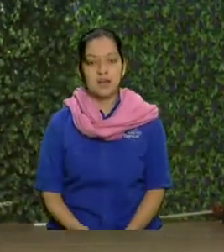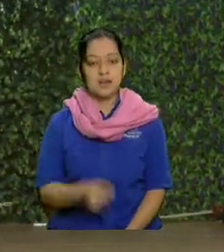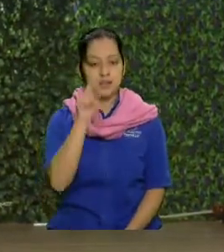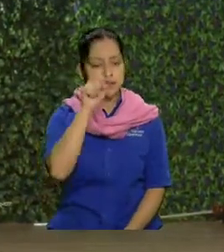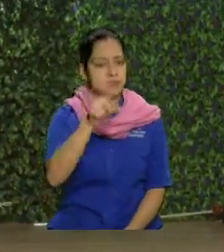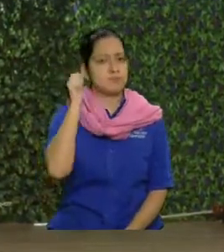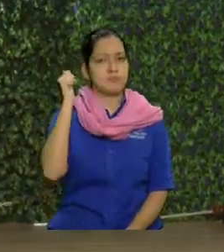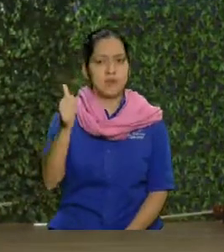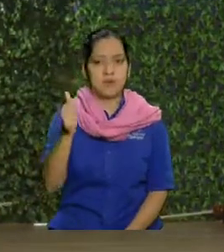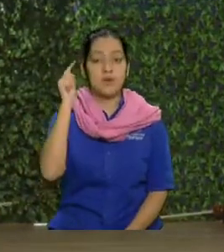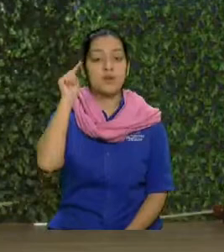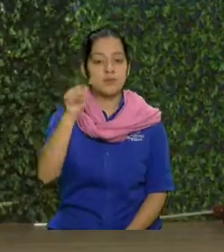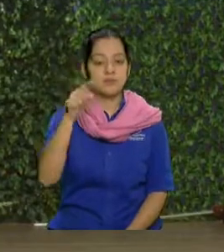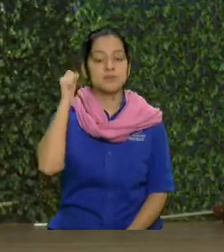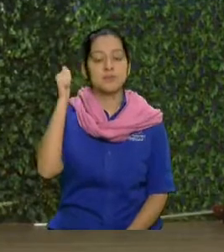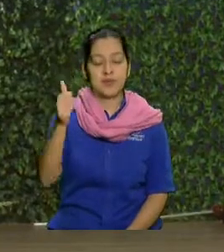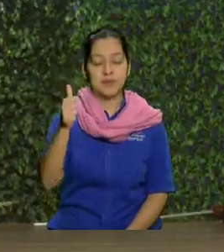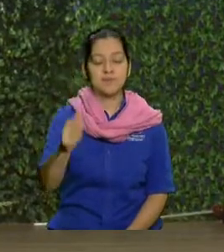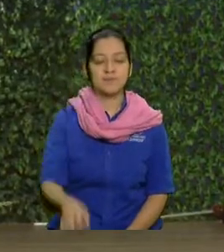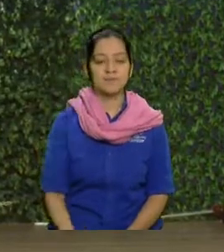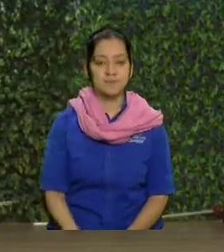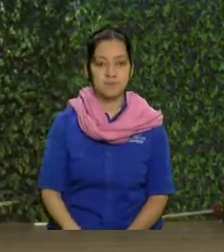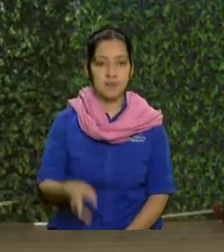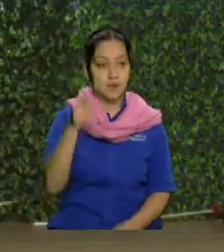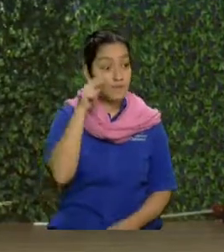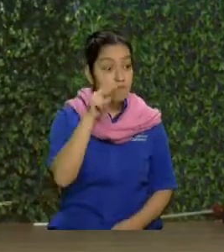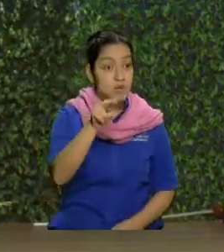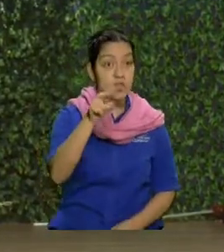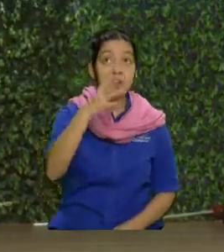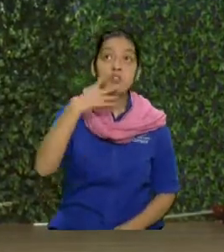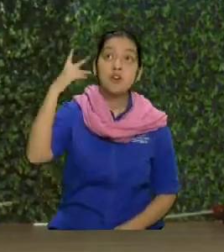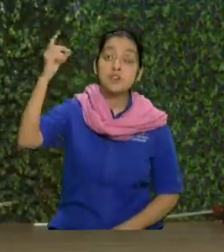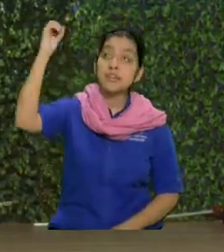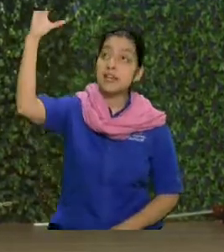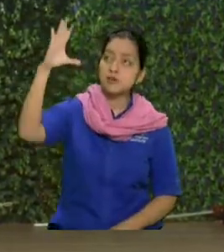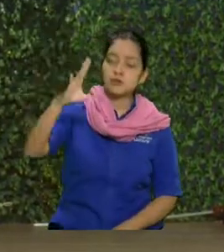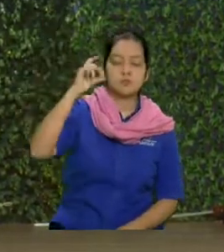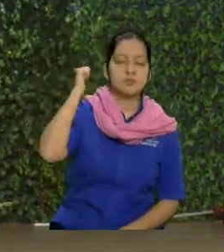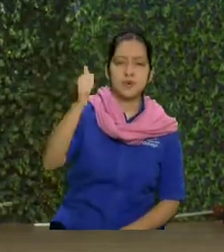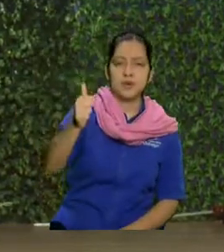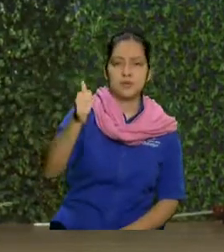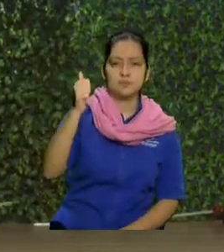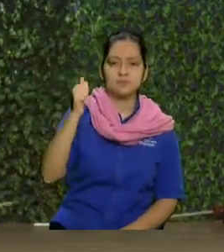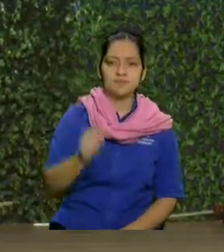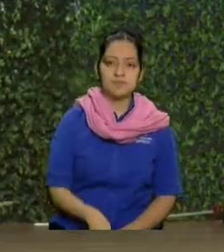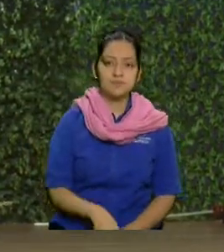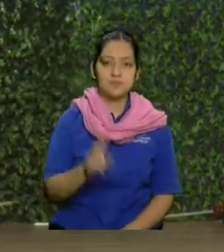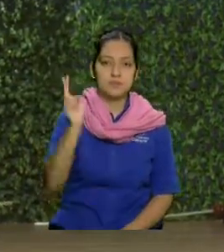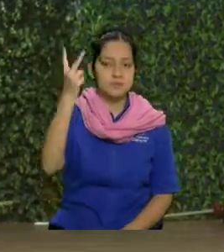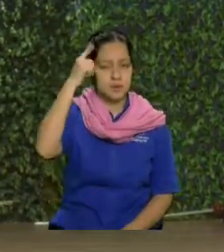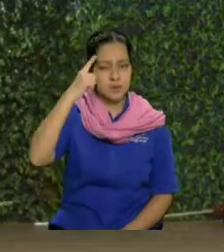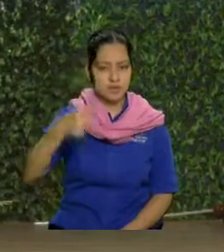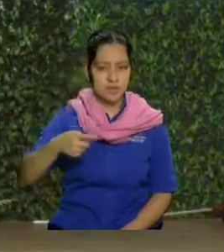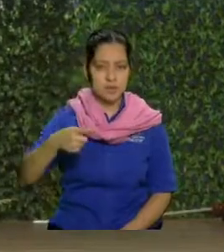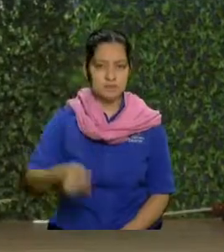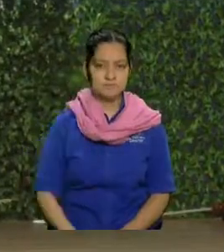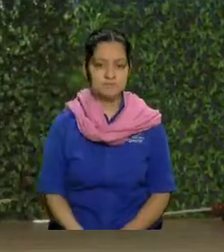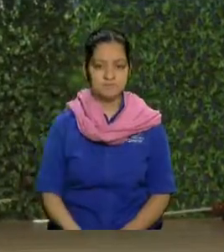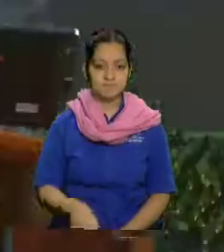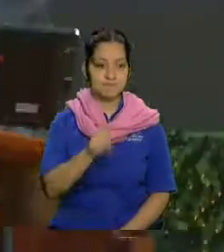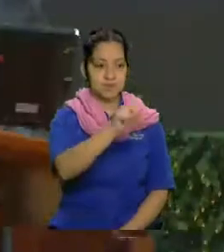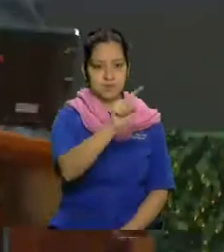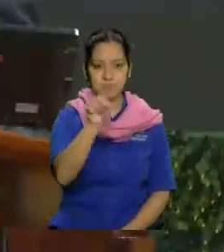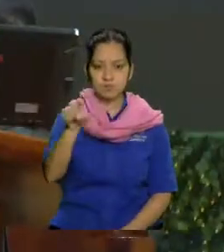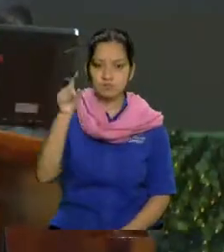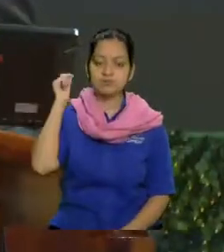bueno, es bueno. Vio Dios que la luz era buena, dijo Dios es bueno. Segundo día, Dios, eso es bueno.